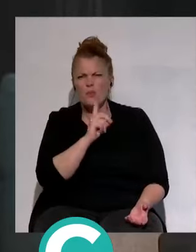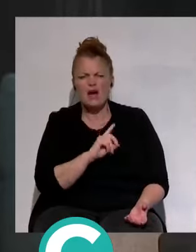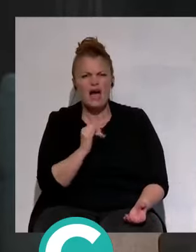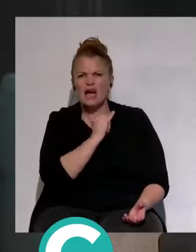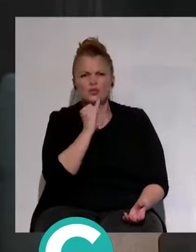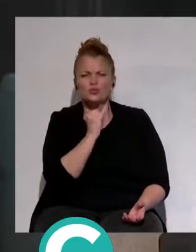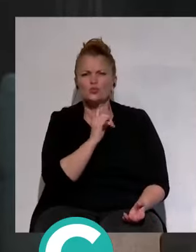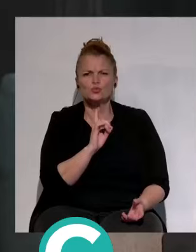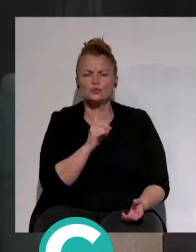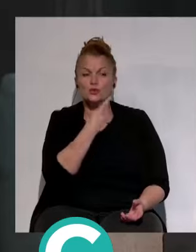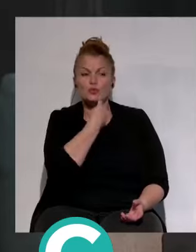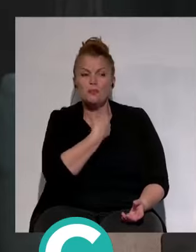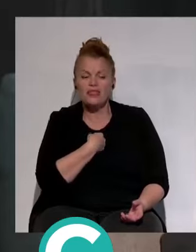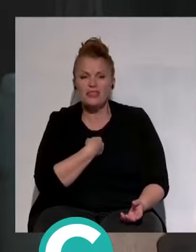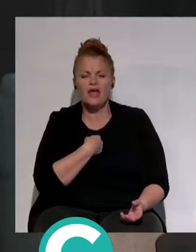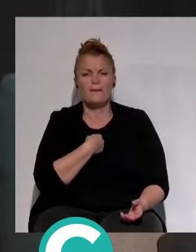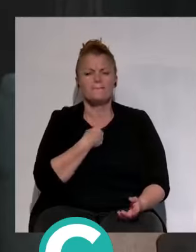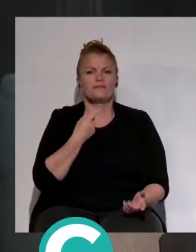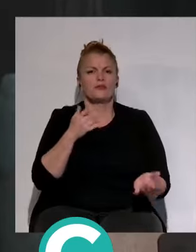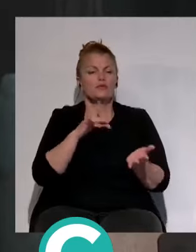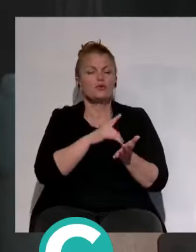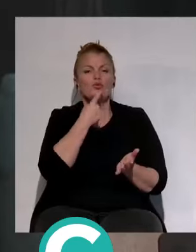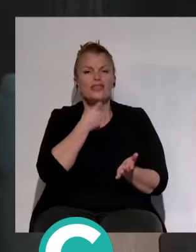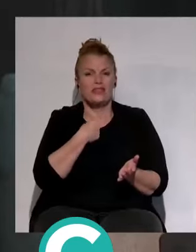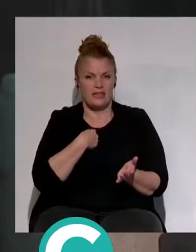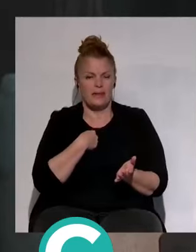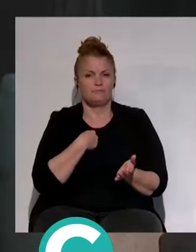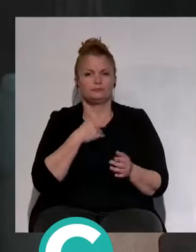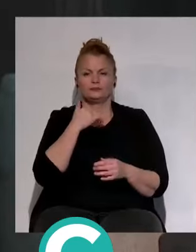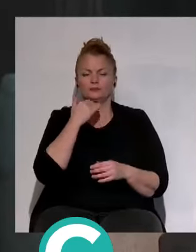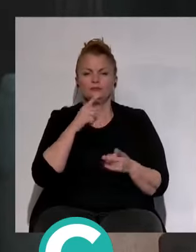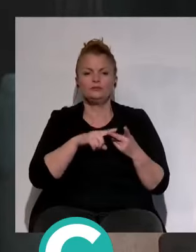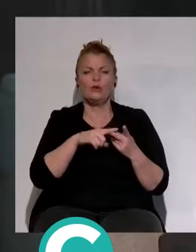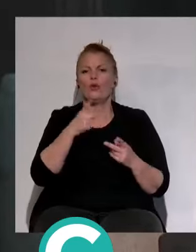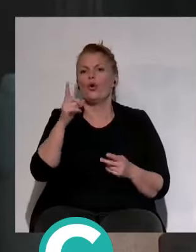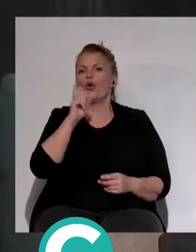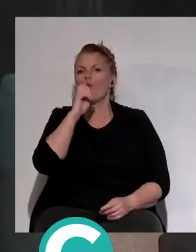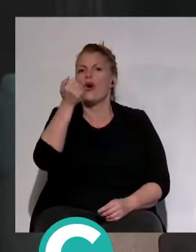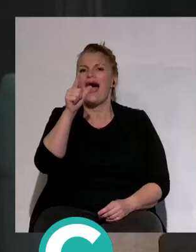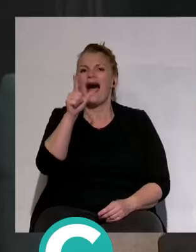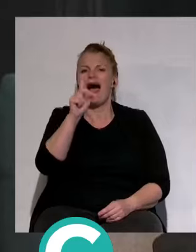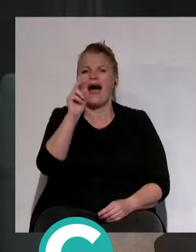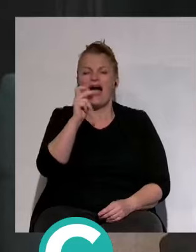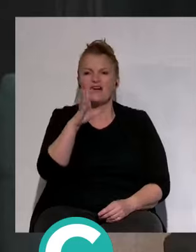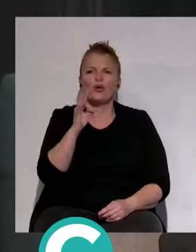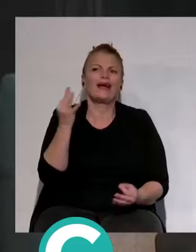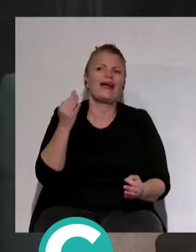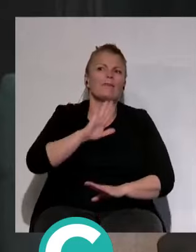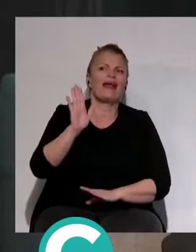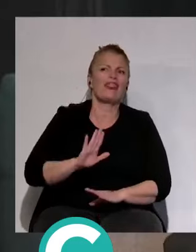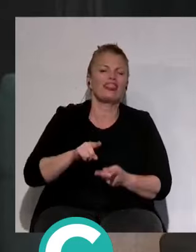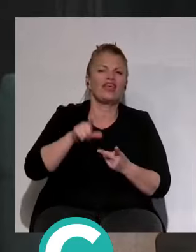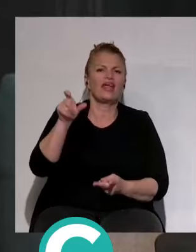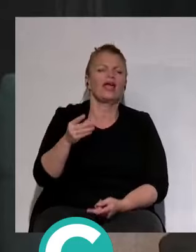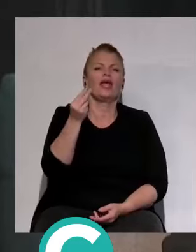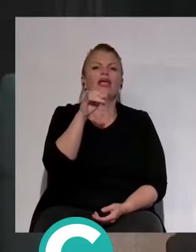importa al Cádiz. Y si tú me dices a Por experiencia pasada. Si tú me dices a mí, como Álvaro Ilesca, que qué me parece Quique Pina, a mí